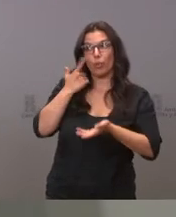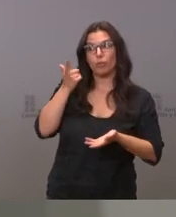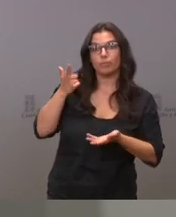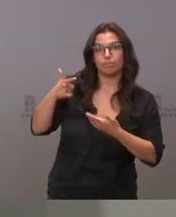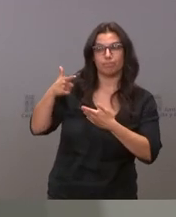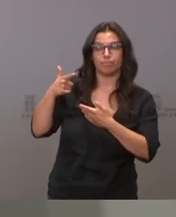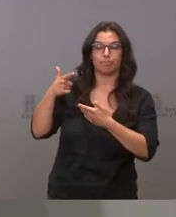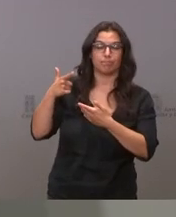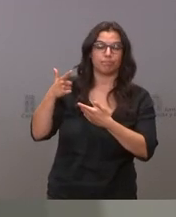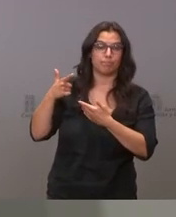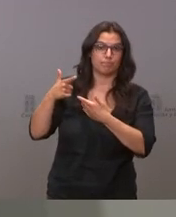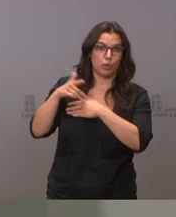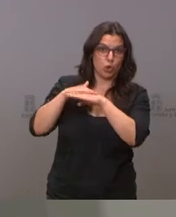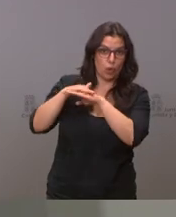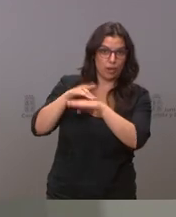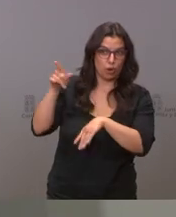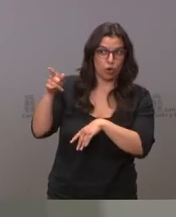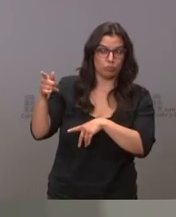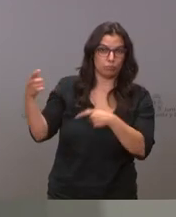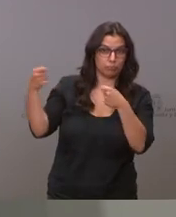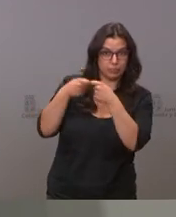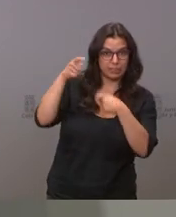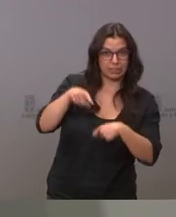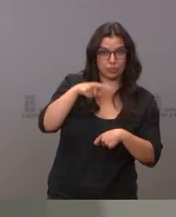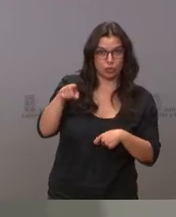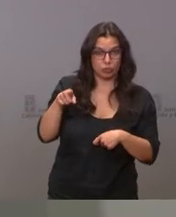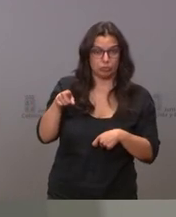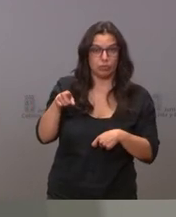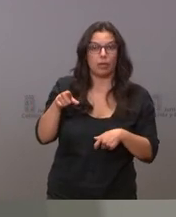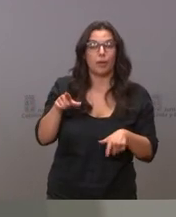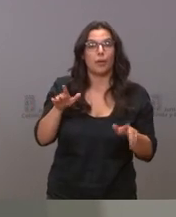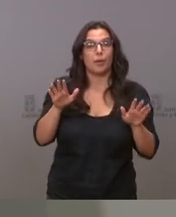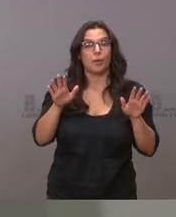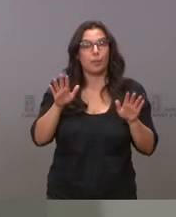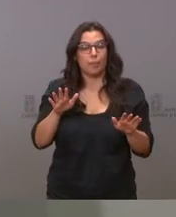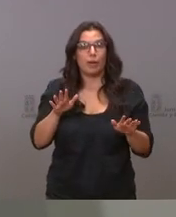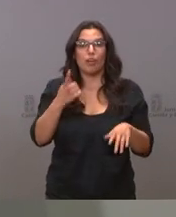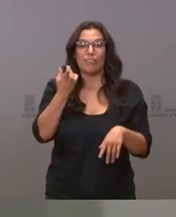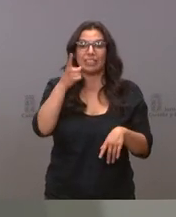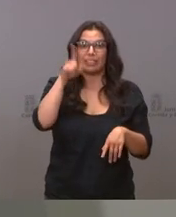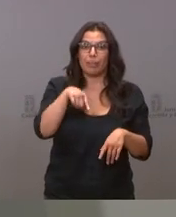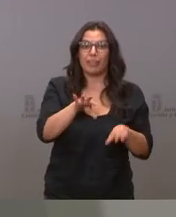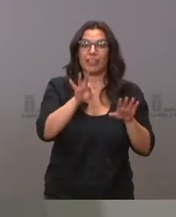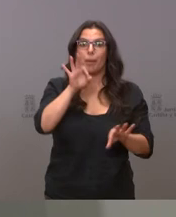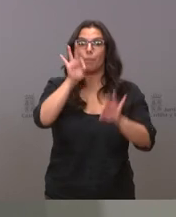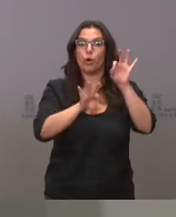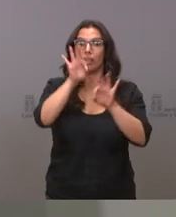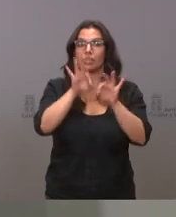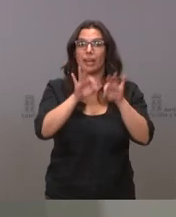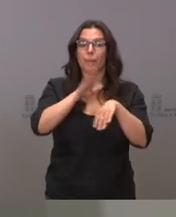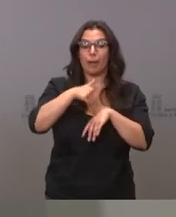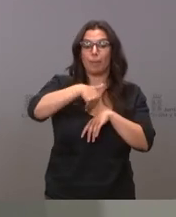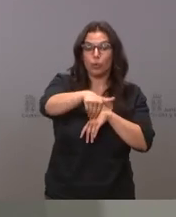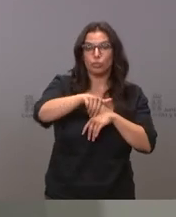tengamos del gobierno central hay varias opciones pero está pendiente de fijarse en la reunión